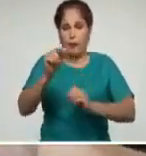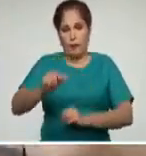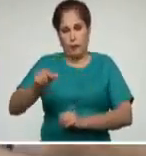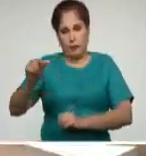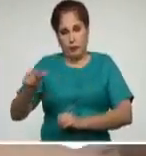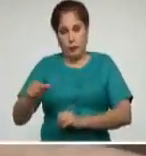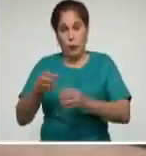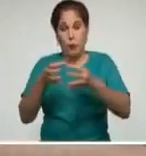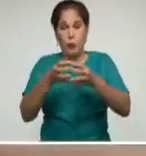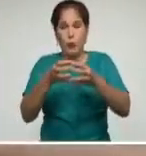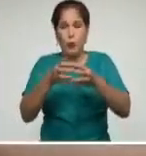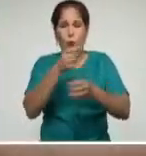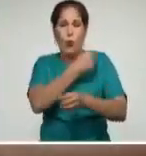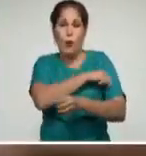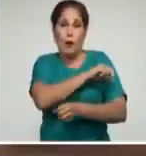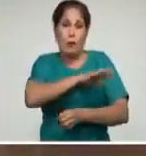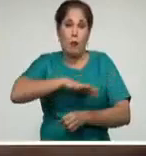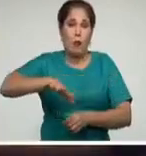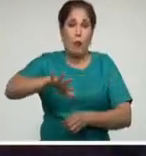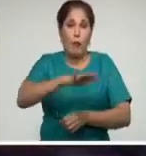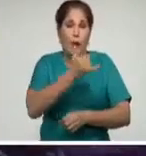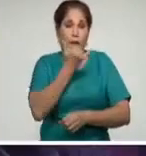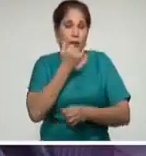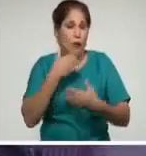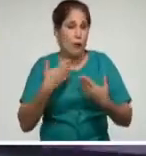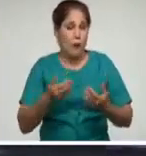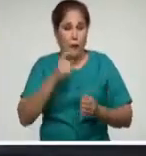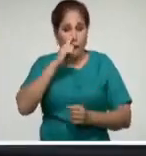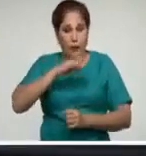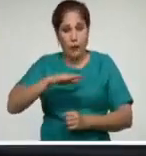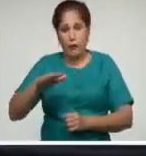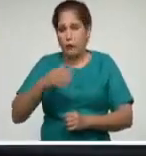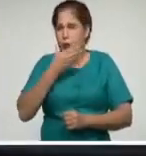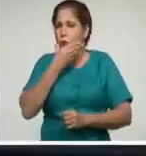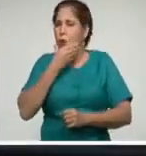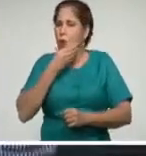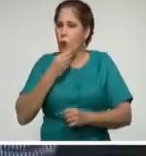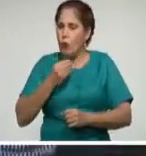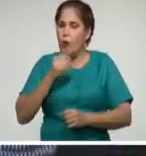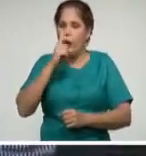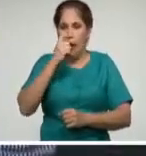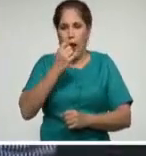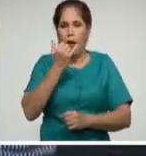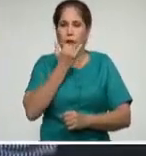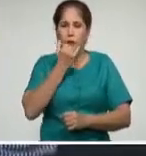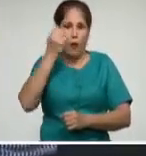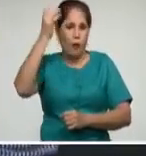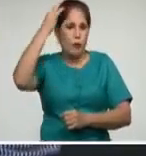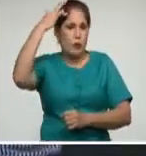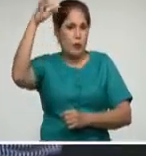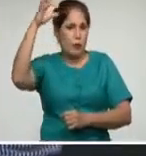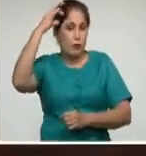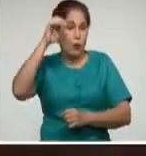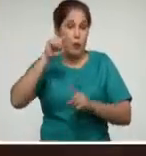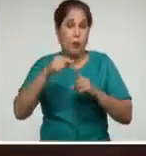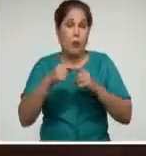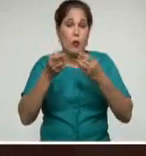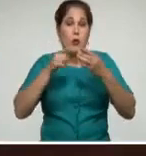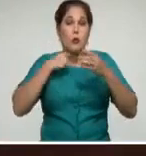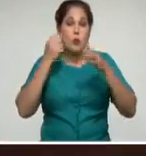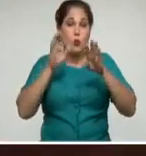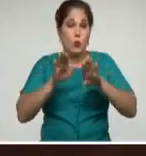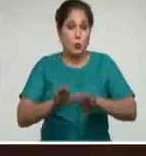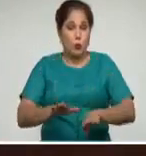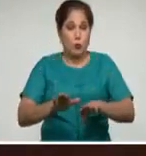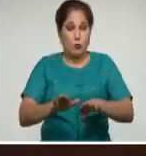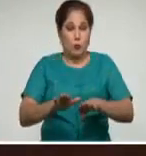Entre los grupos poblacionales más afectados están los niños, adolescentes y jóvenes. La necesaria suspensión del curso escolar en su